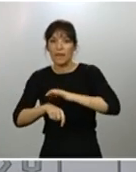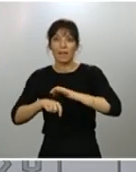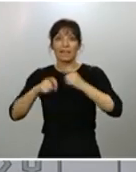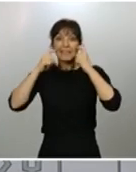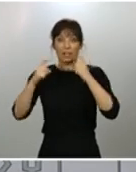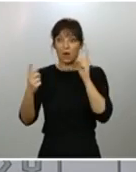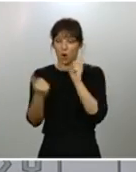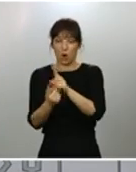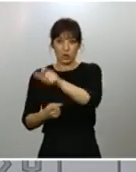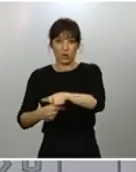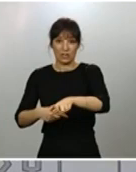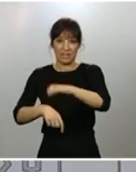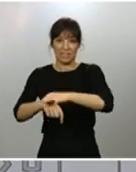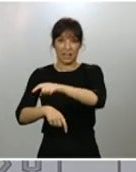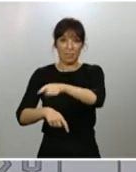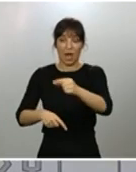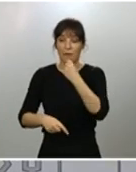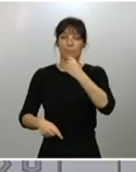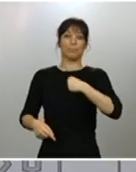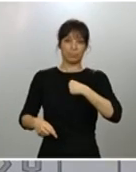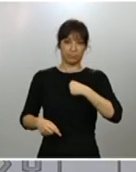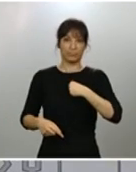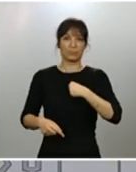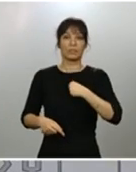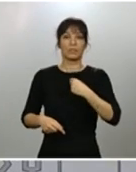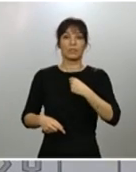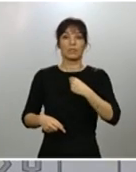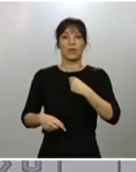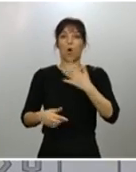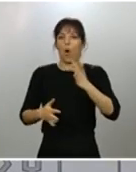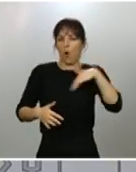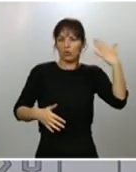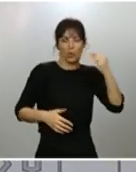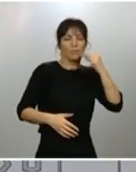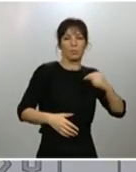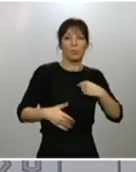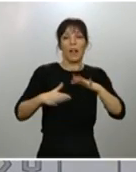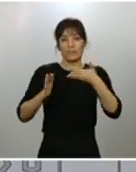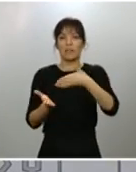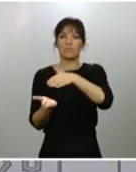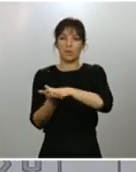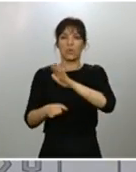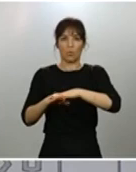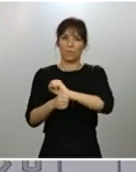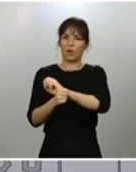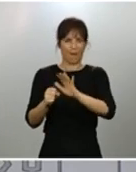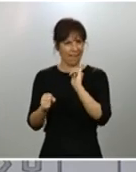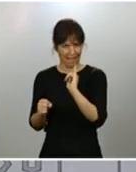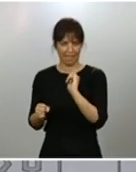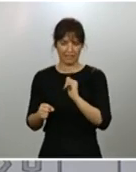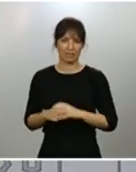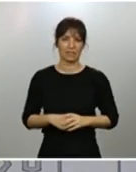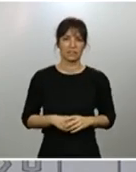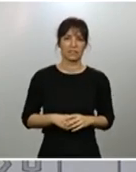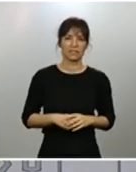enfermos, se han podido infectar o se han podido infectar en otros lugares, pero que han fallecido por el coronavirus. Igual que se